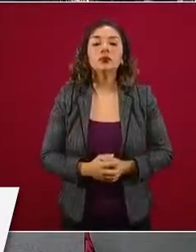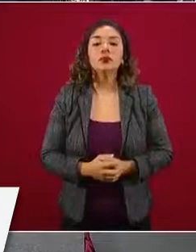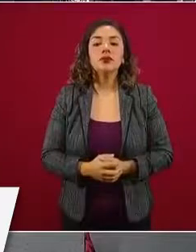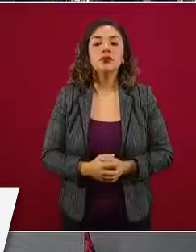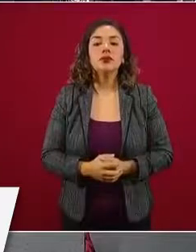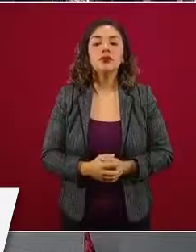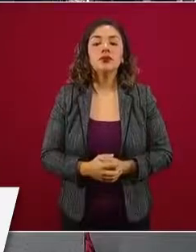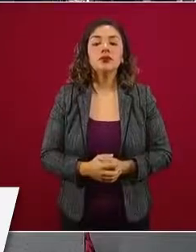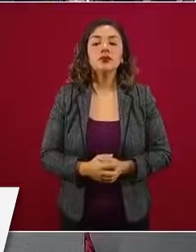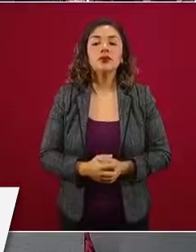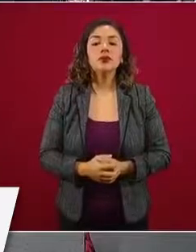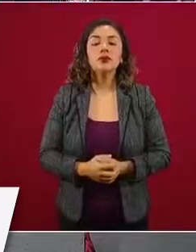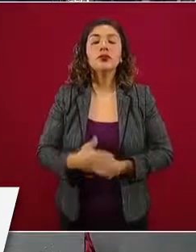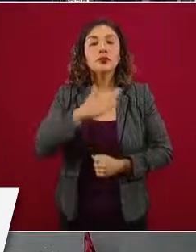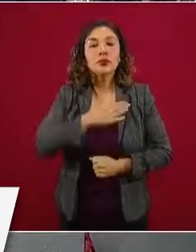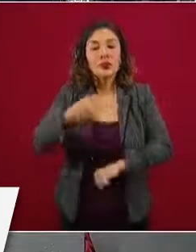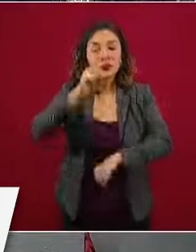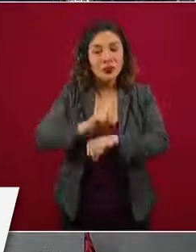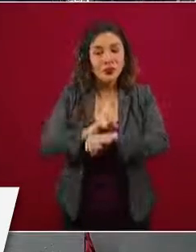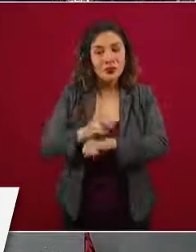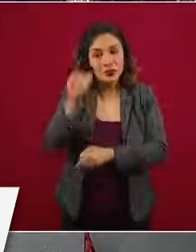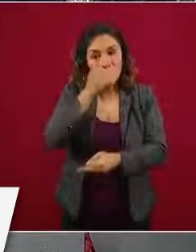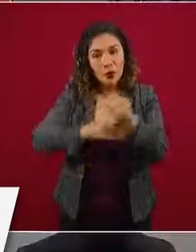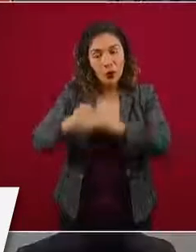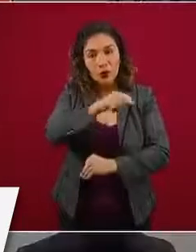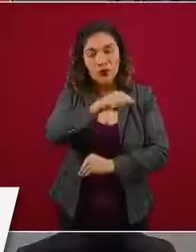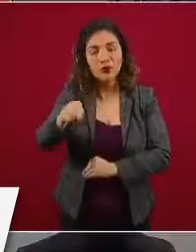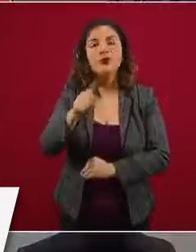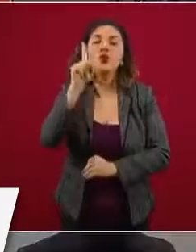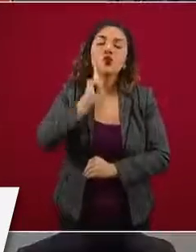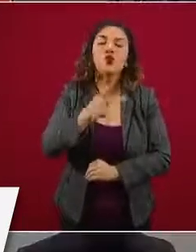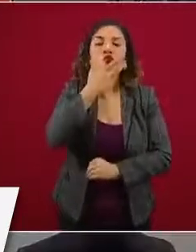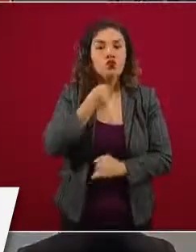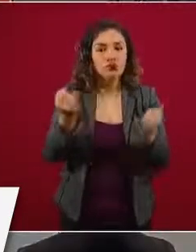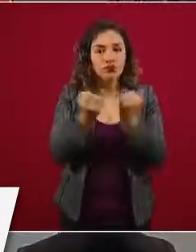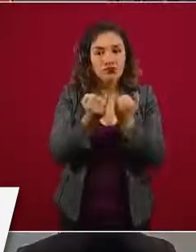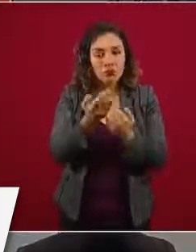Fernando, buenos días. Muy buenos días tengan todas y todos ustedes.